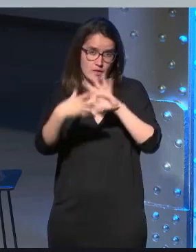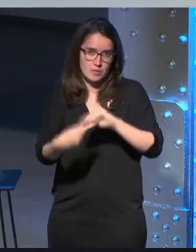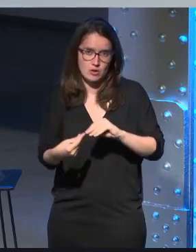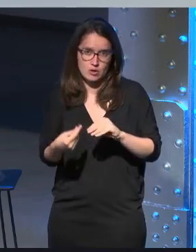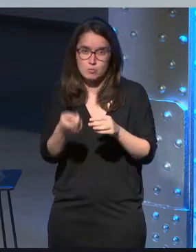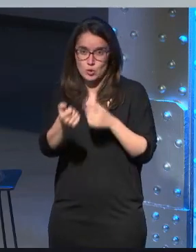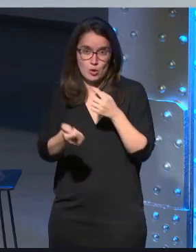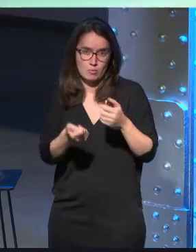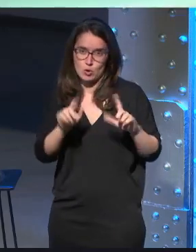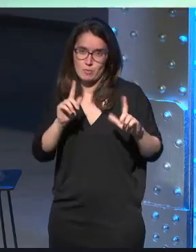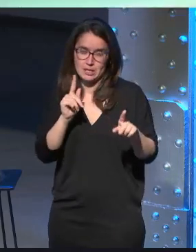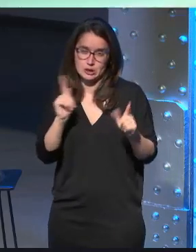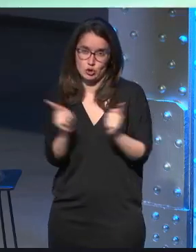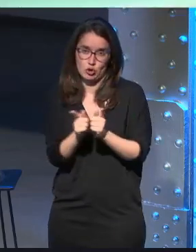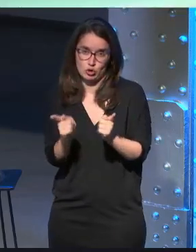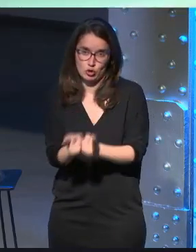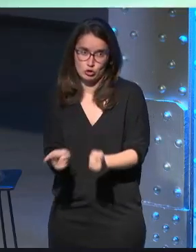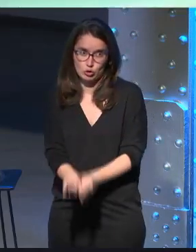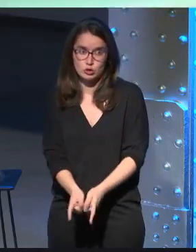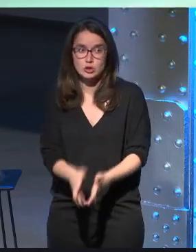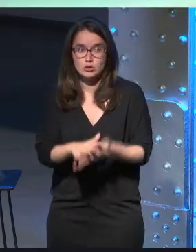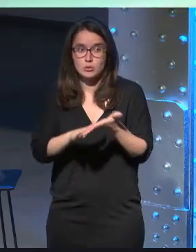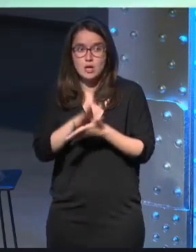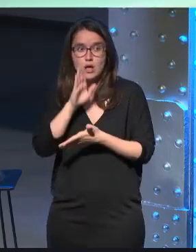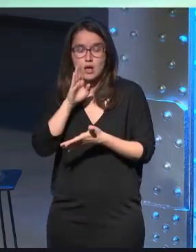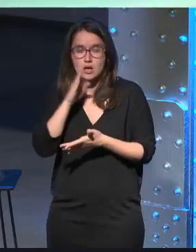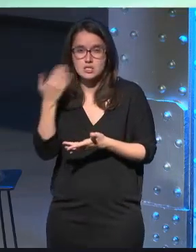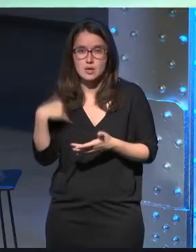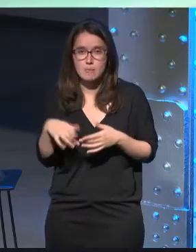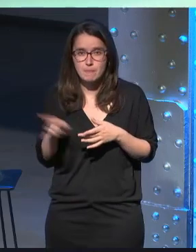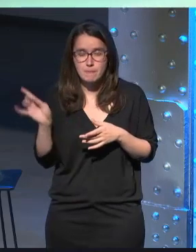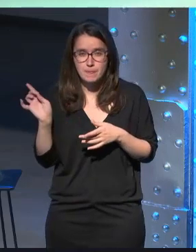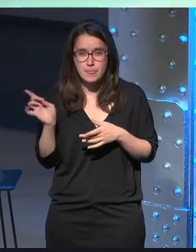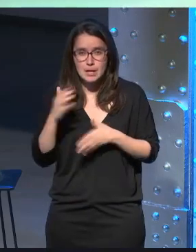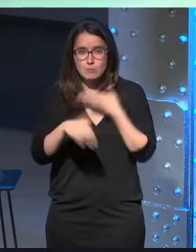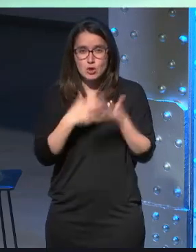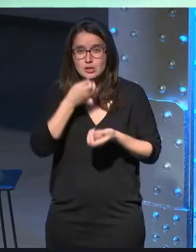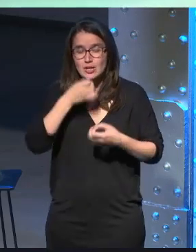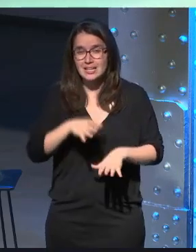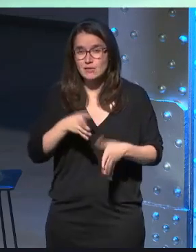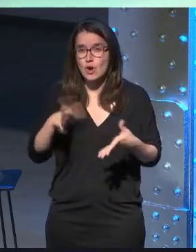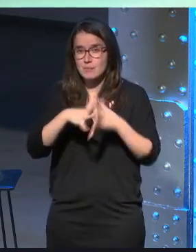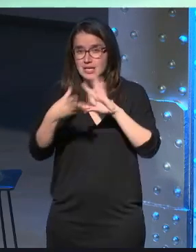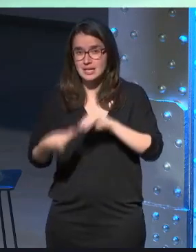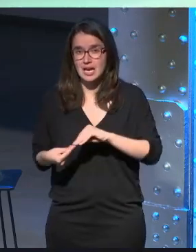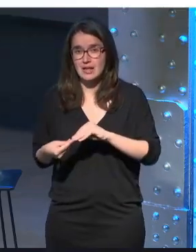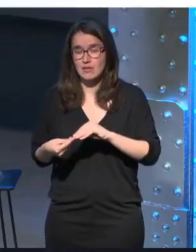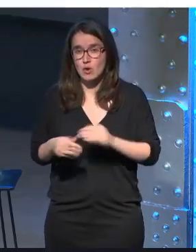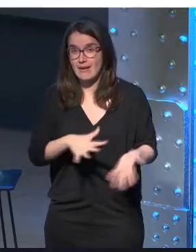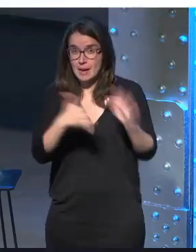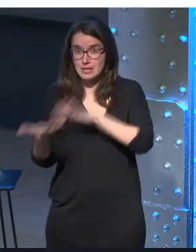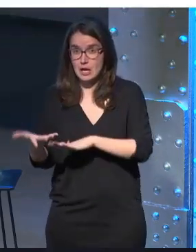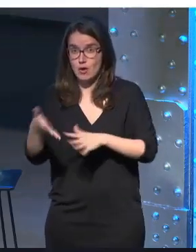que irán cada vez siendo menores y bueno esto es hemos un poco visto estos pequeños tips and tricks del proceso narrativo aplicado a realidad extendida